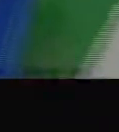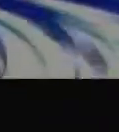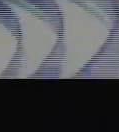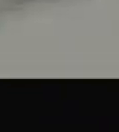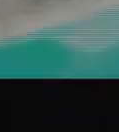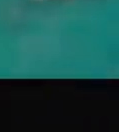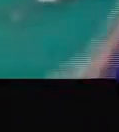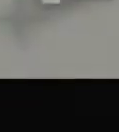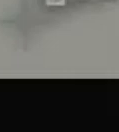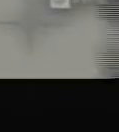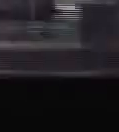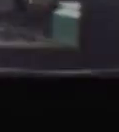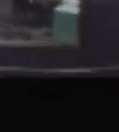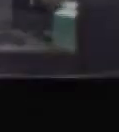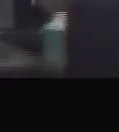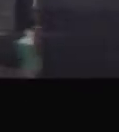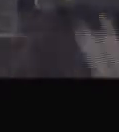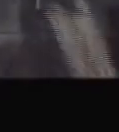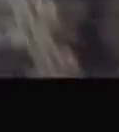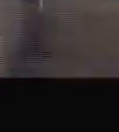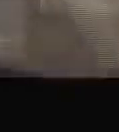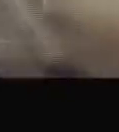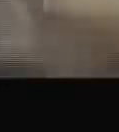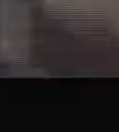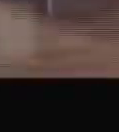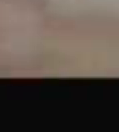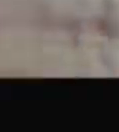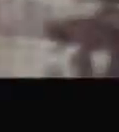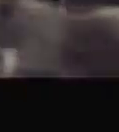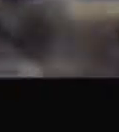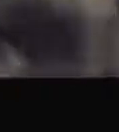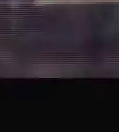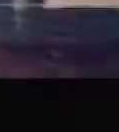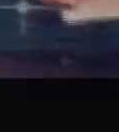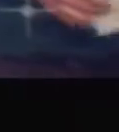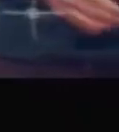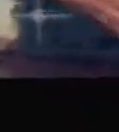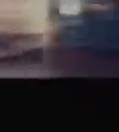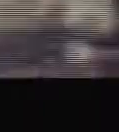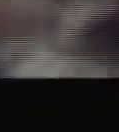Revista Especial de lunes a viernes de 5 a 6 de la tarde